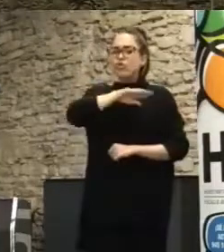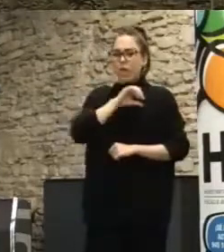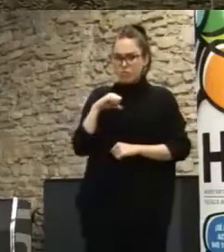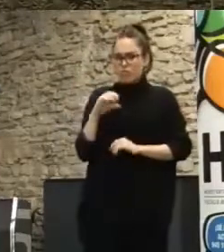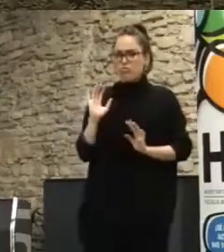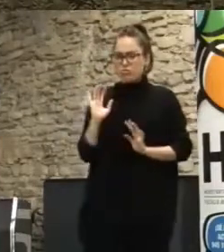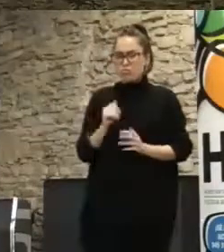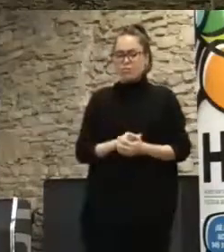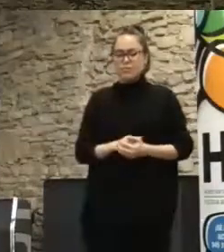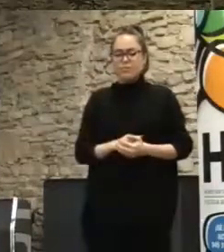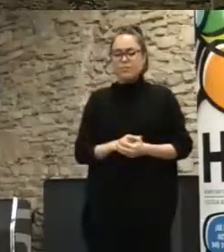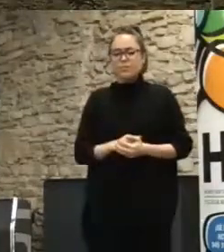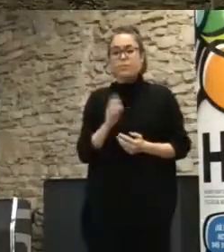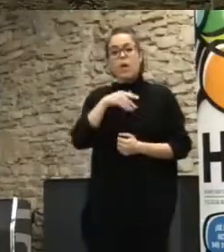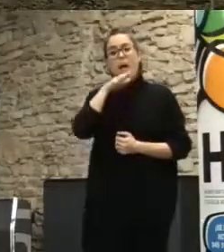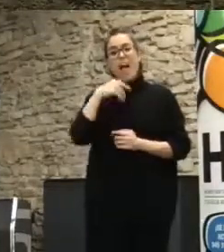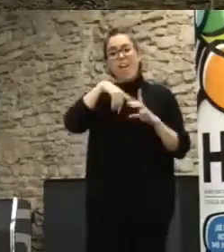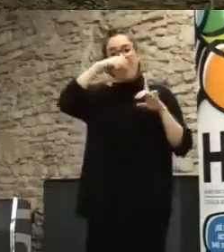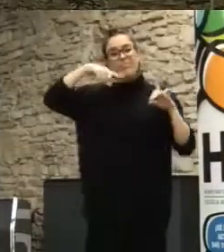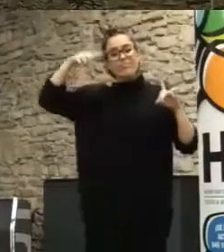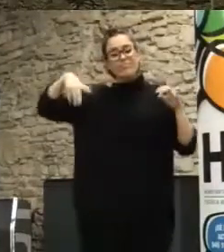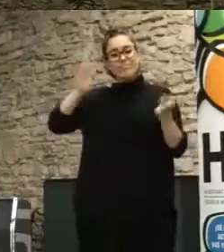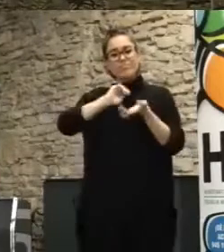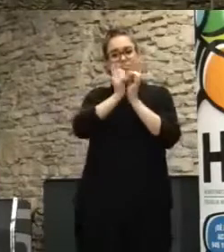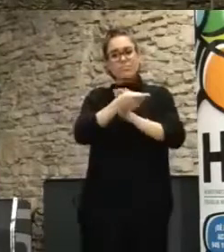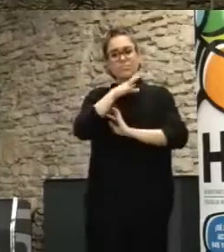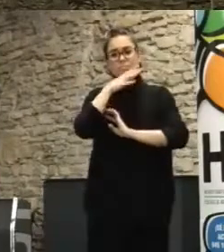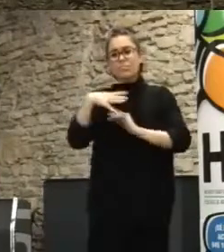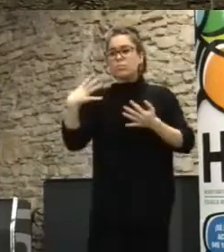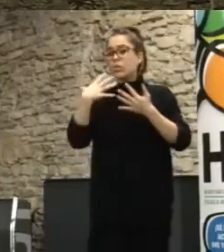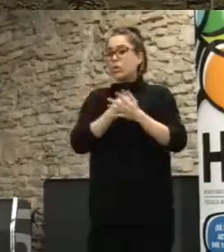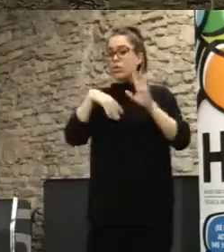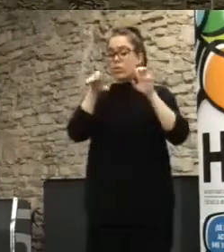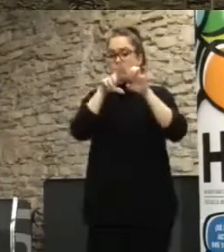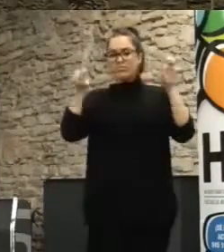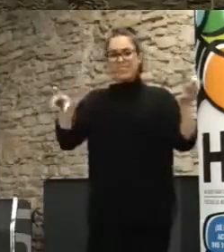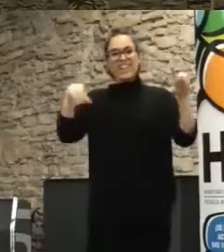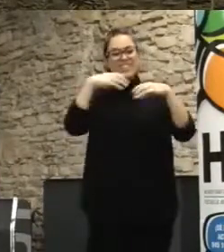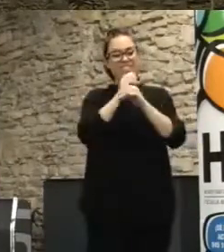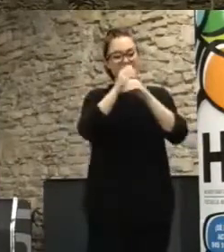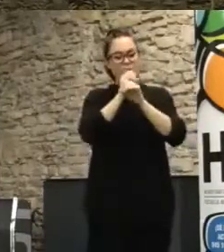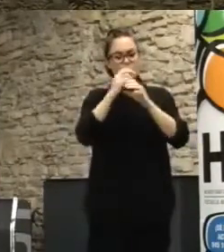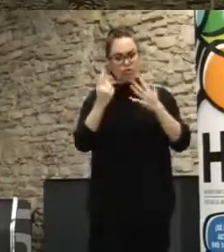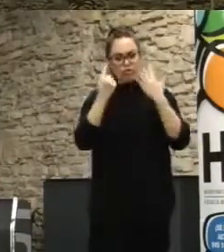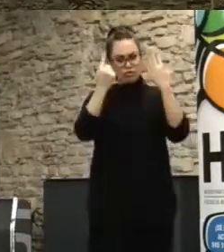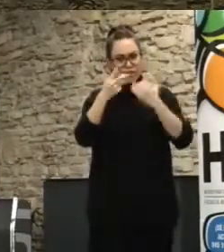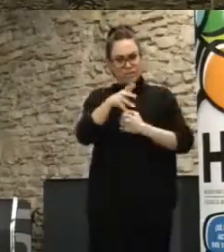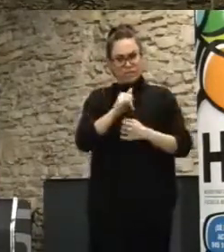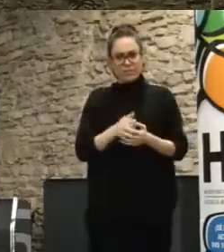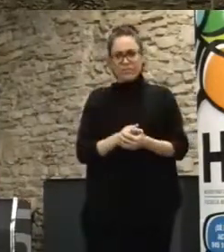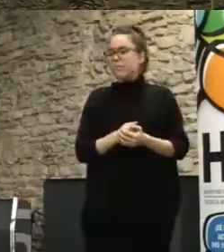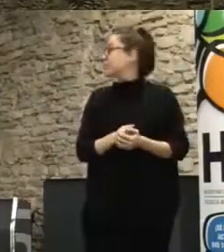mismo hemos cambiado la gráfica porque hemos reorganizado el Medialab en seis laboratorios. El AVLab